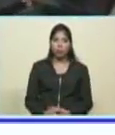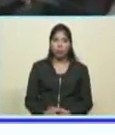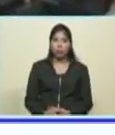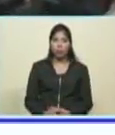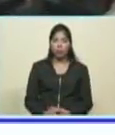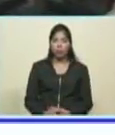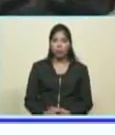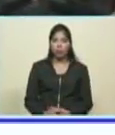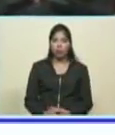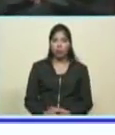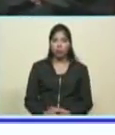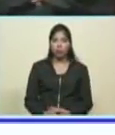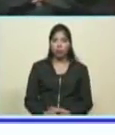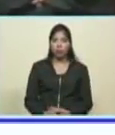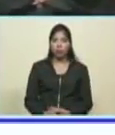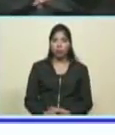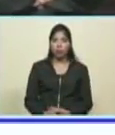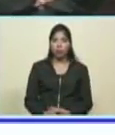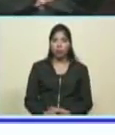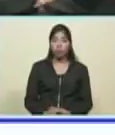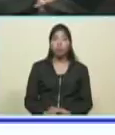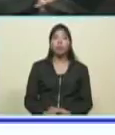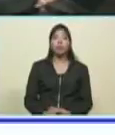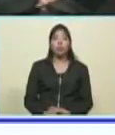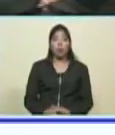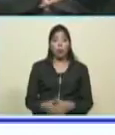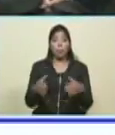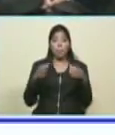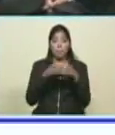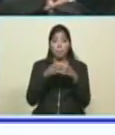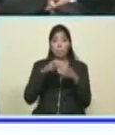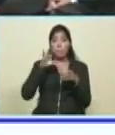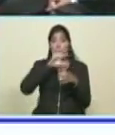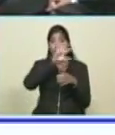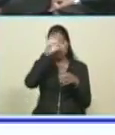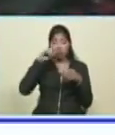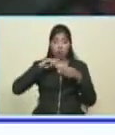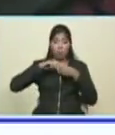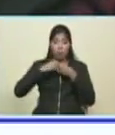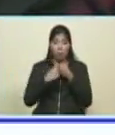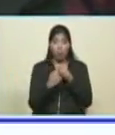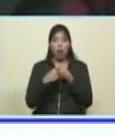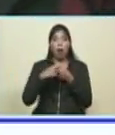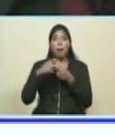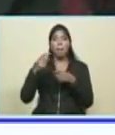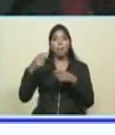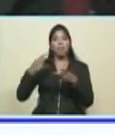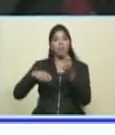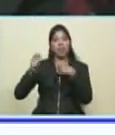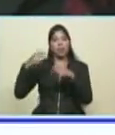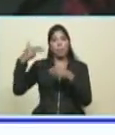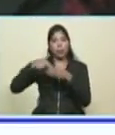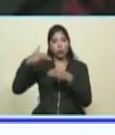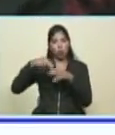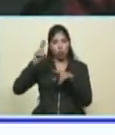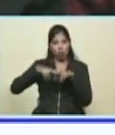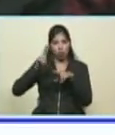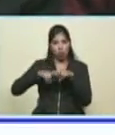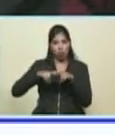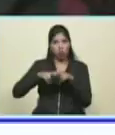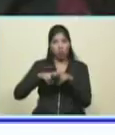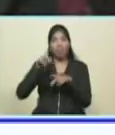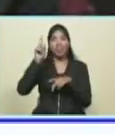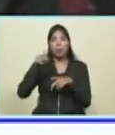la organización de países exportadores de petróleo, el OPEP, y los países